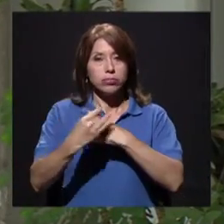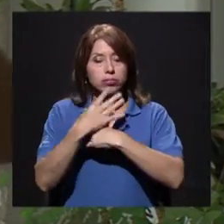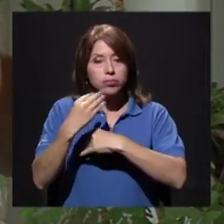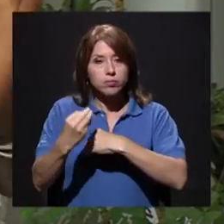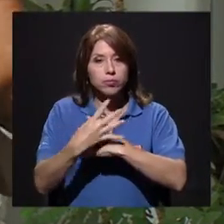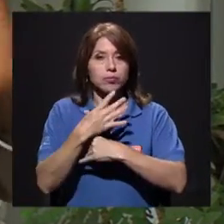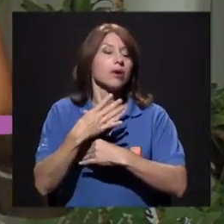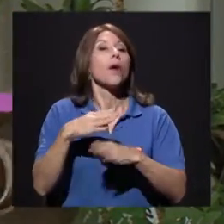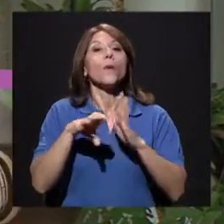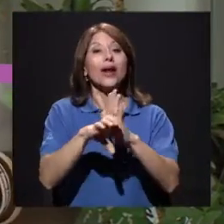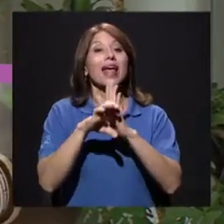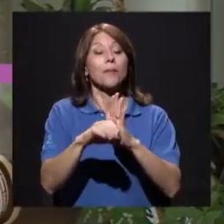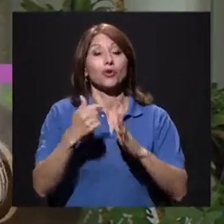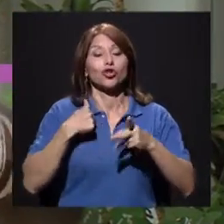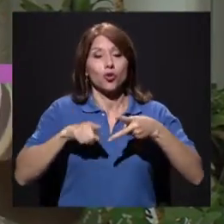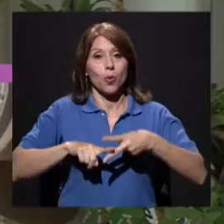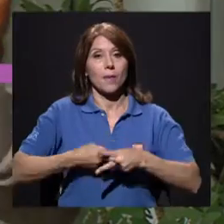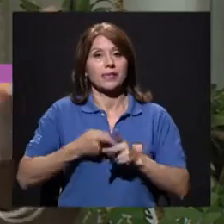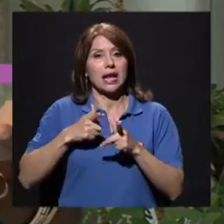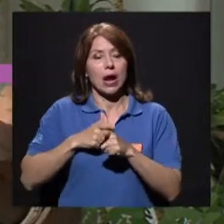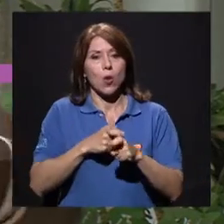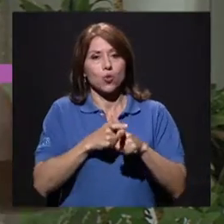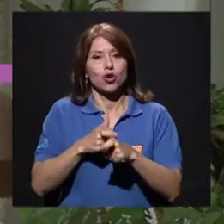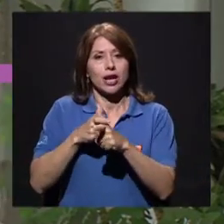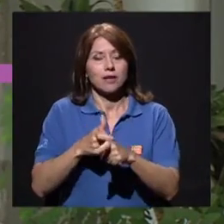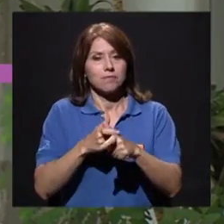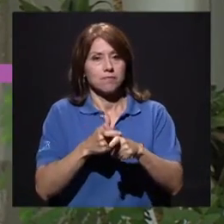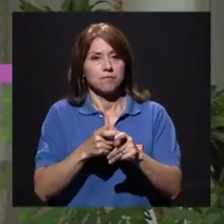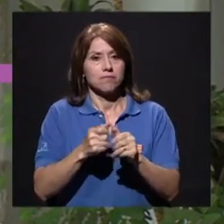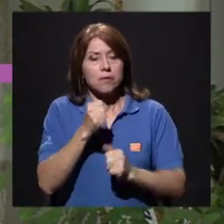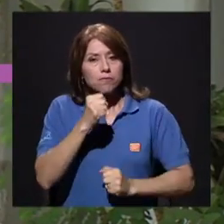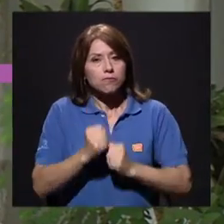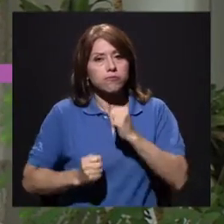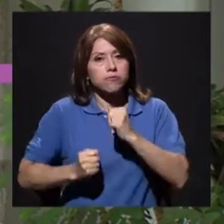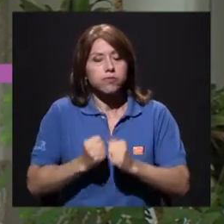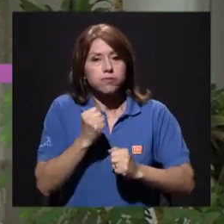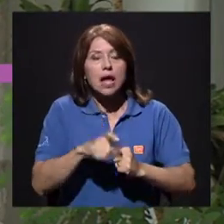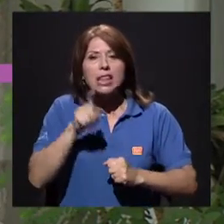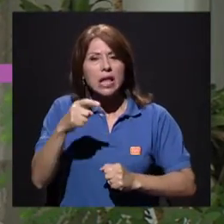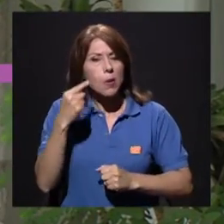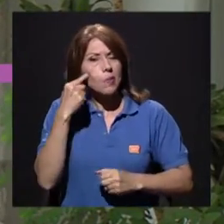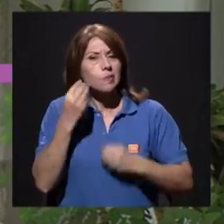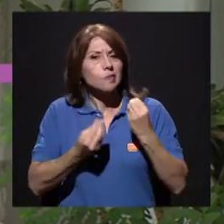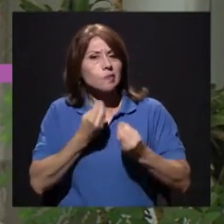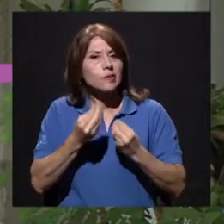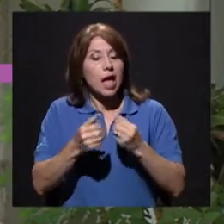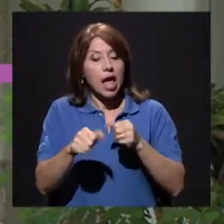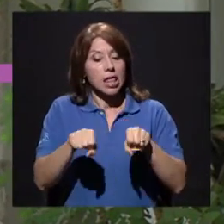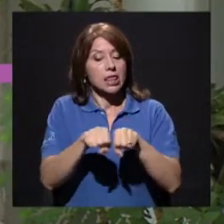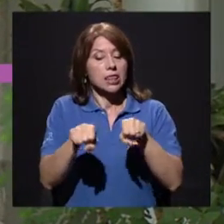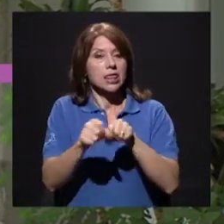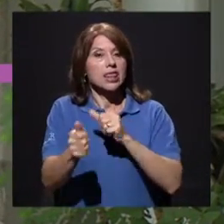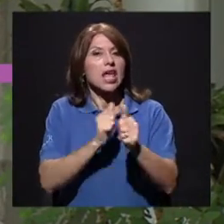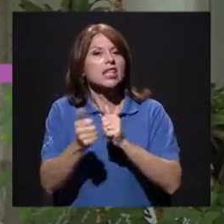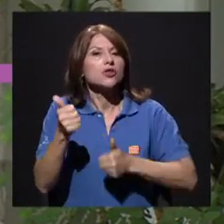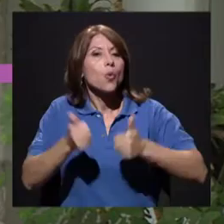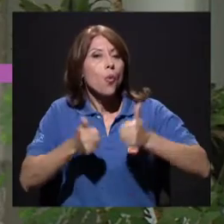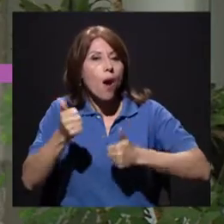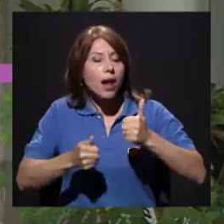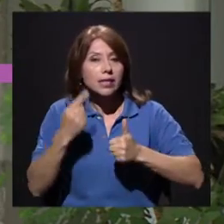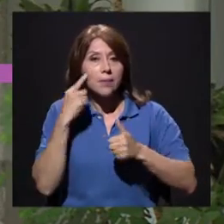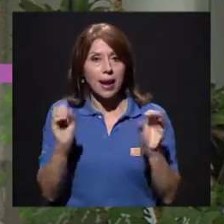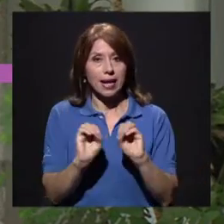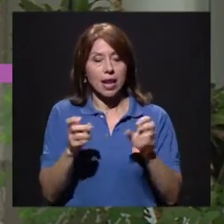Si voy a empezar a correr, ejemplo. Tengo que asesorarme, qué tipo de tenis usar para no producirme lesiones. Entonces, es un